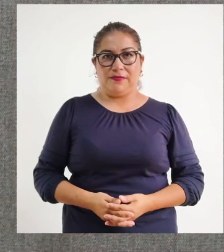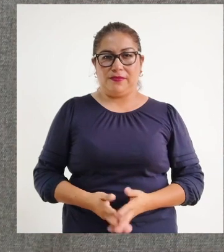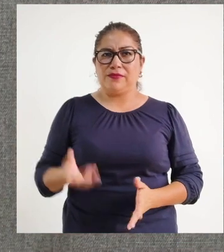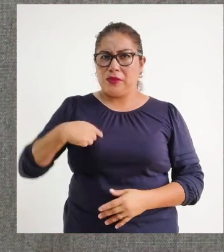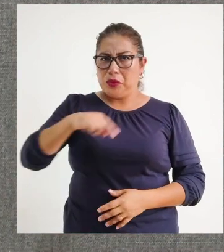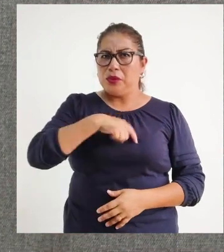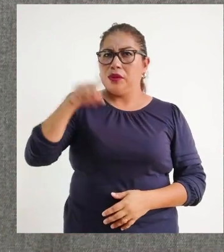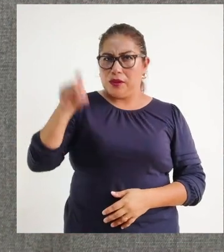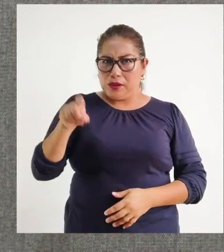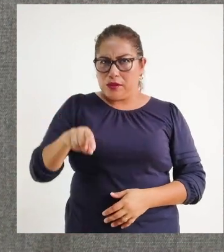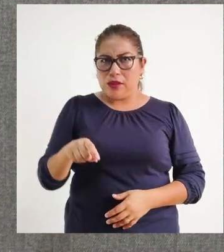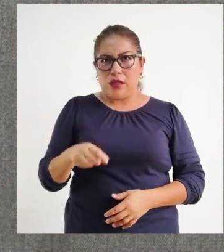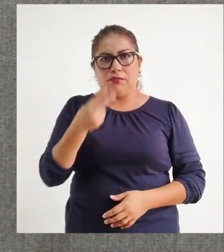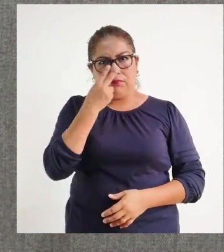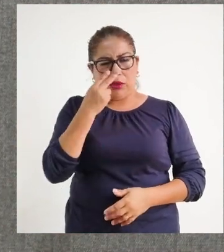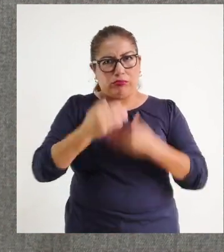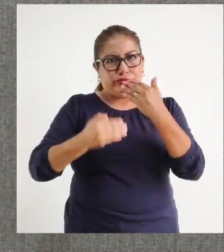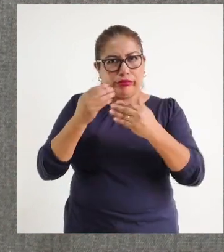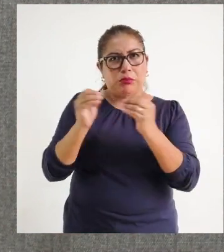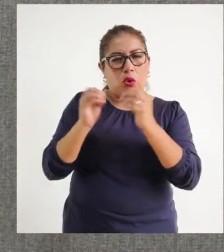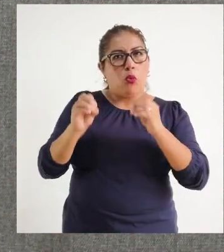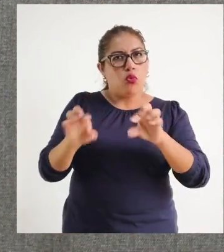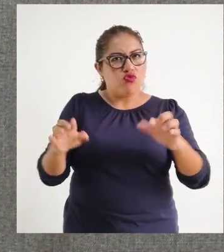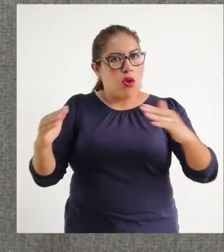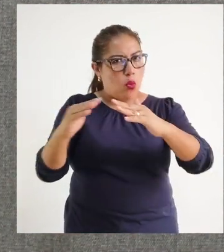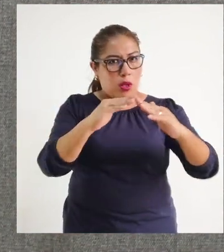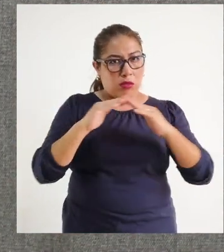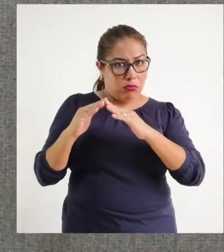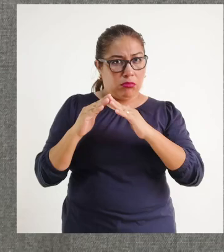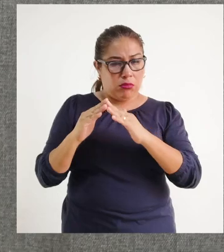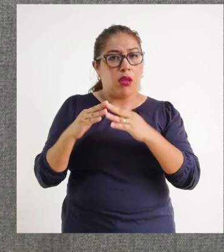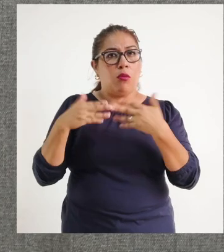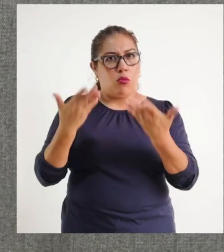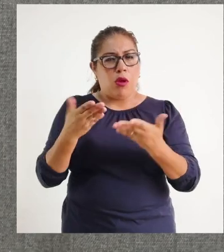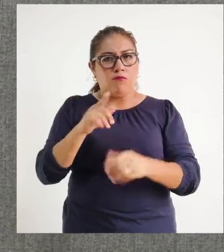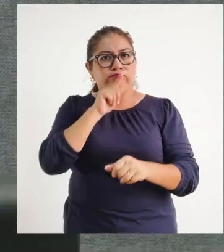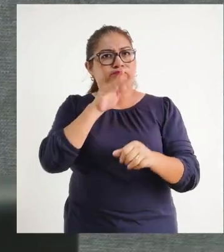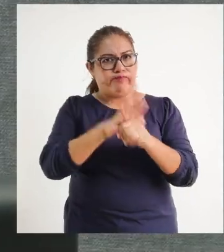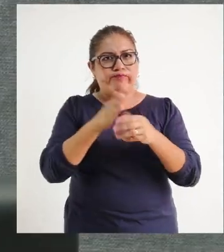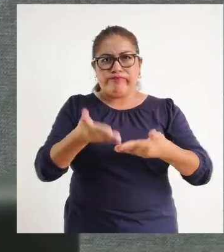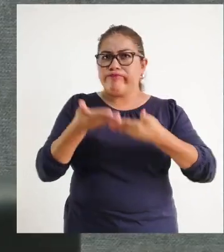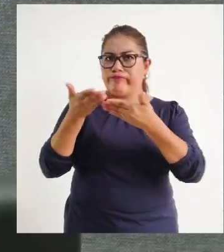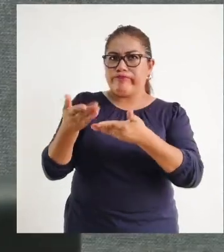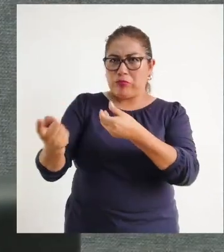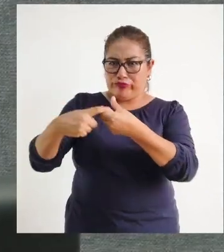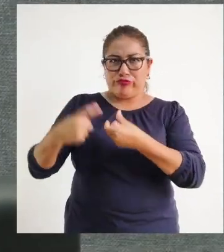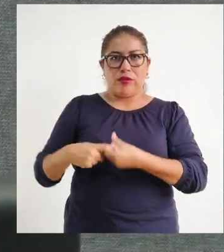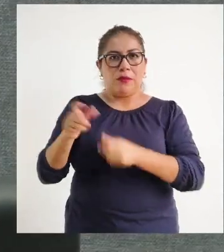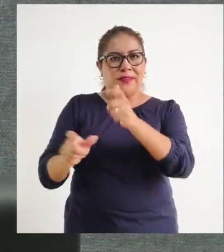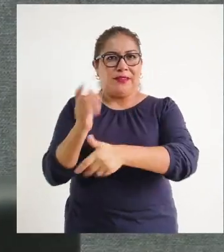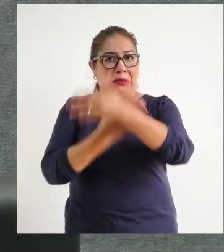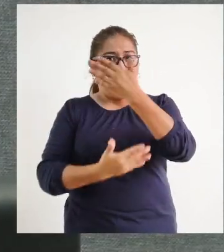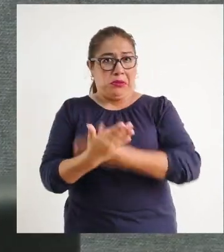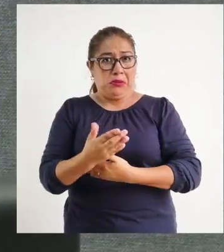Necesitamos pues generar reales oportunidades con equidad. Eso significa garantizar la matrícula escolar para las personas con discapacidad